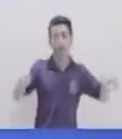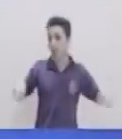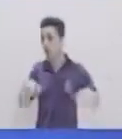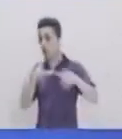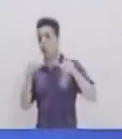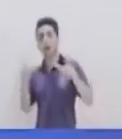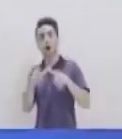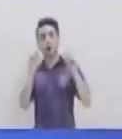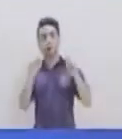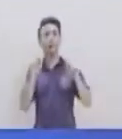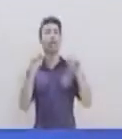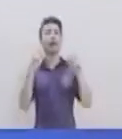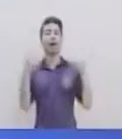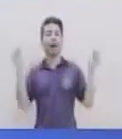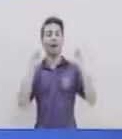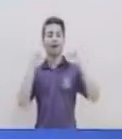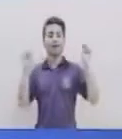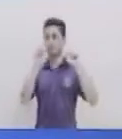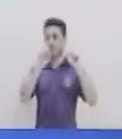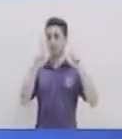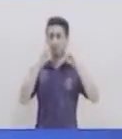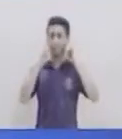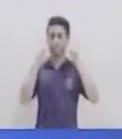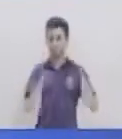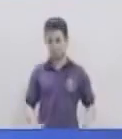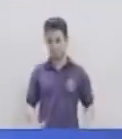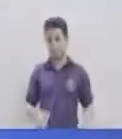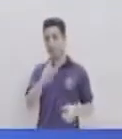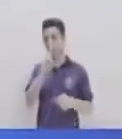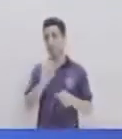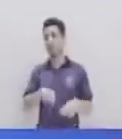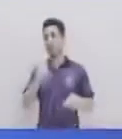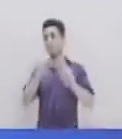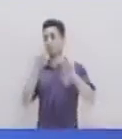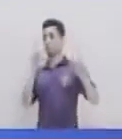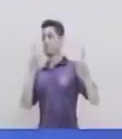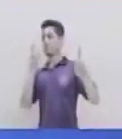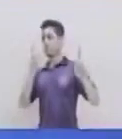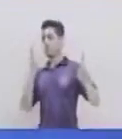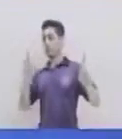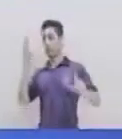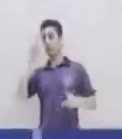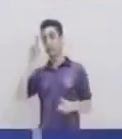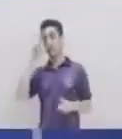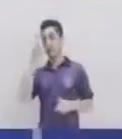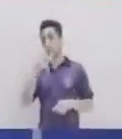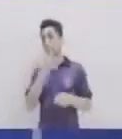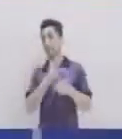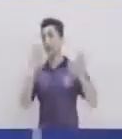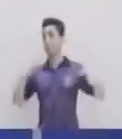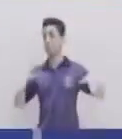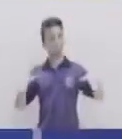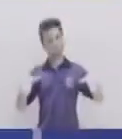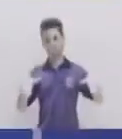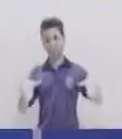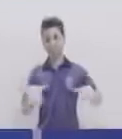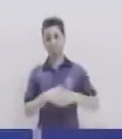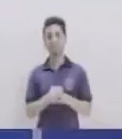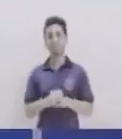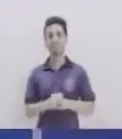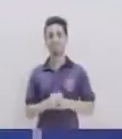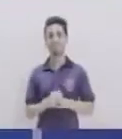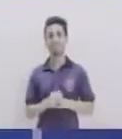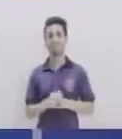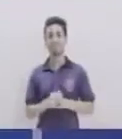Si la puedes evitar Y Mantén tu distancia Recuerda Guatemala no se detiene